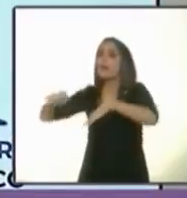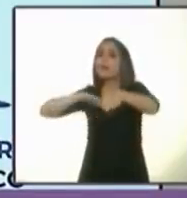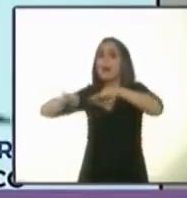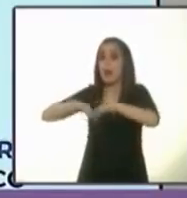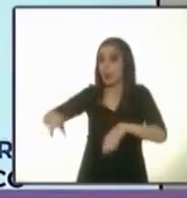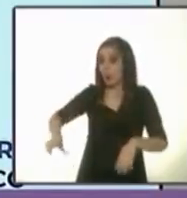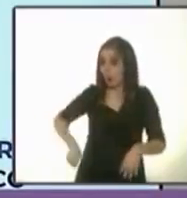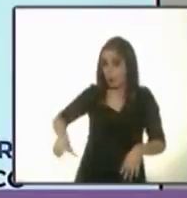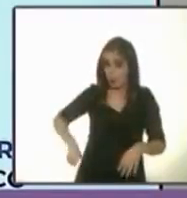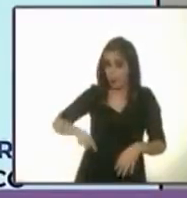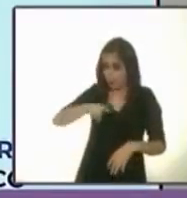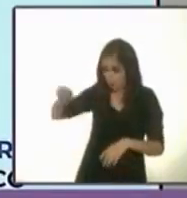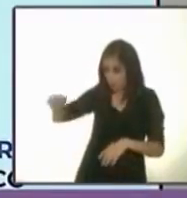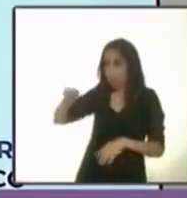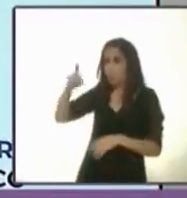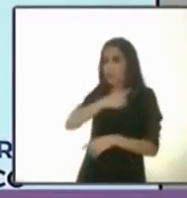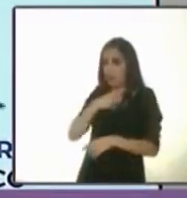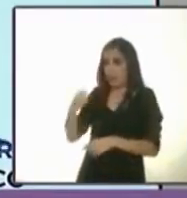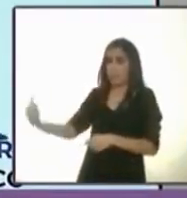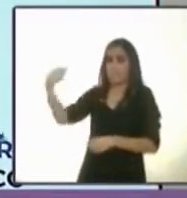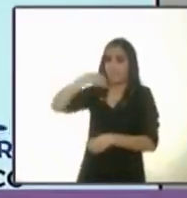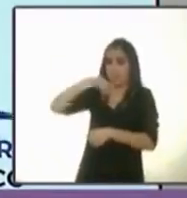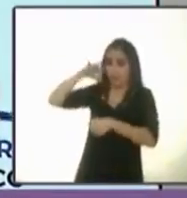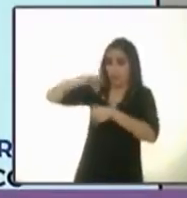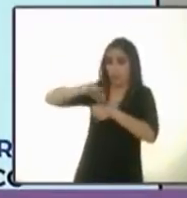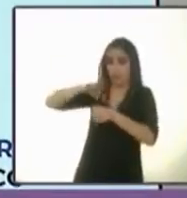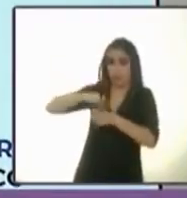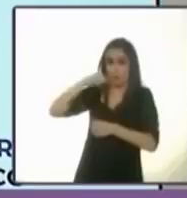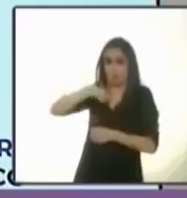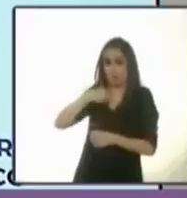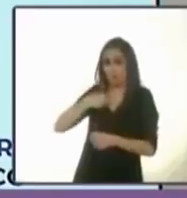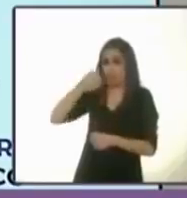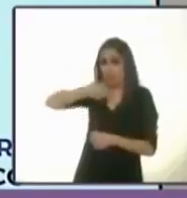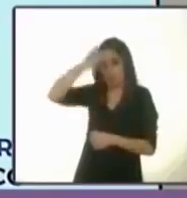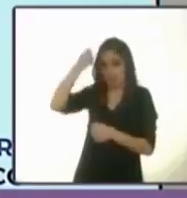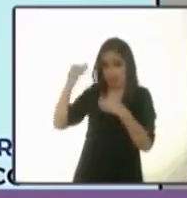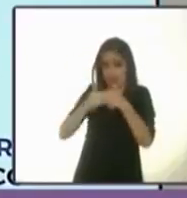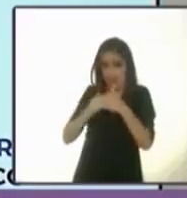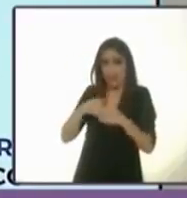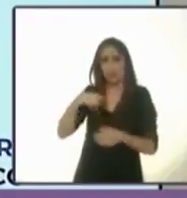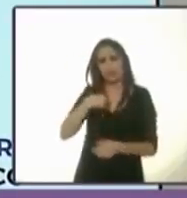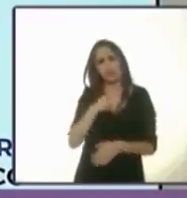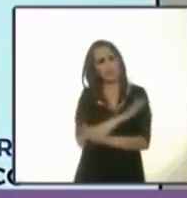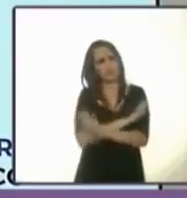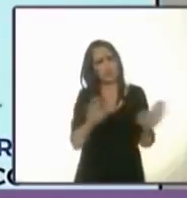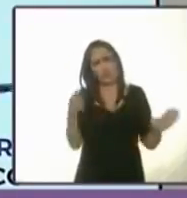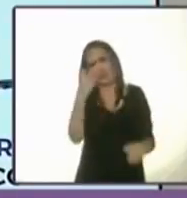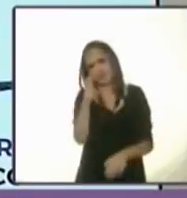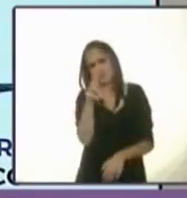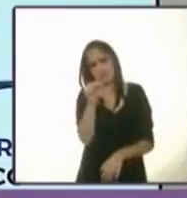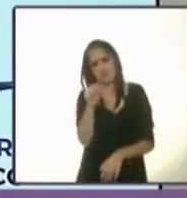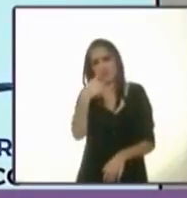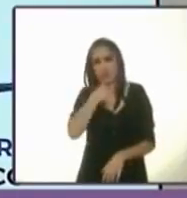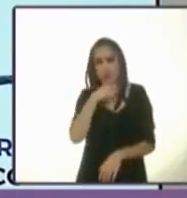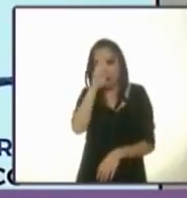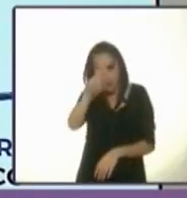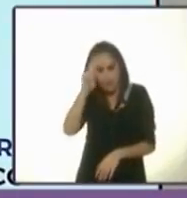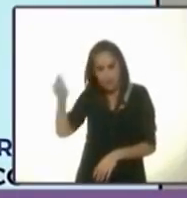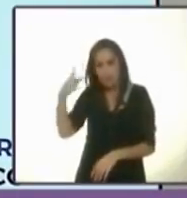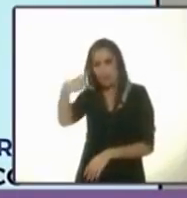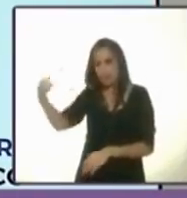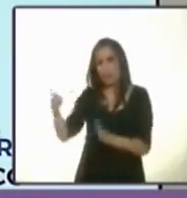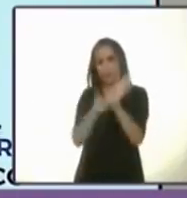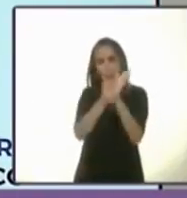del gobierno de la ciudad para que voten por una candidata. Eso se va a acabar en mi gobierno. No solamente vamos a respetar los derechos